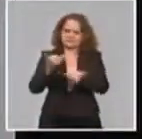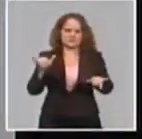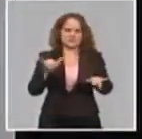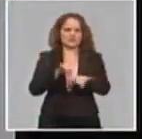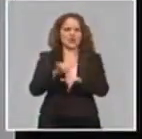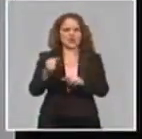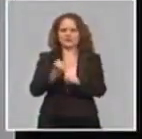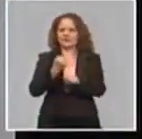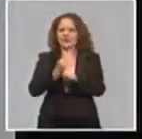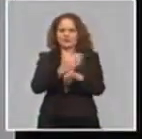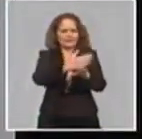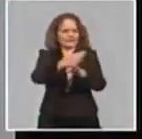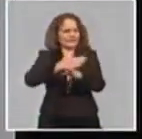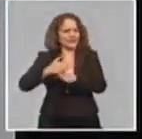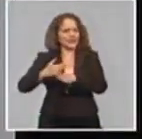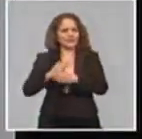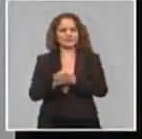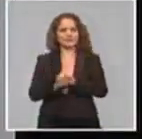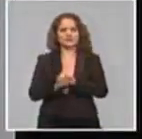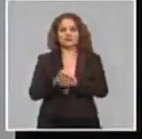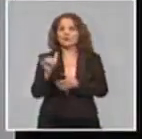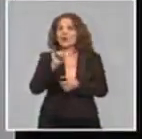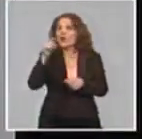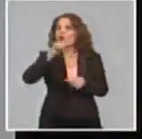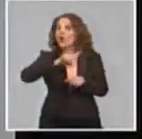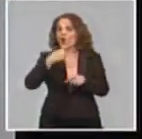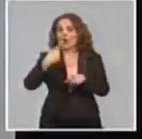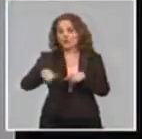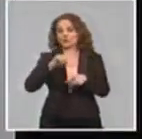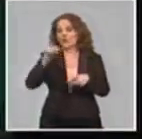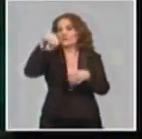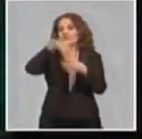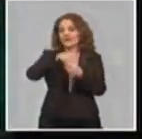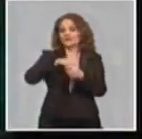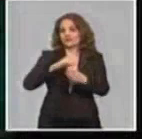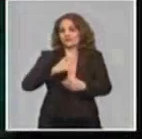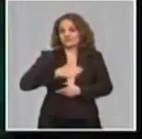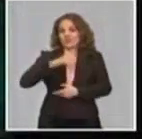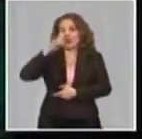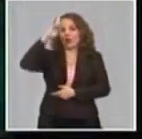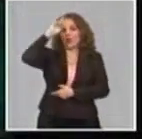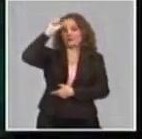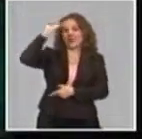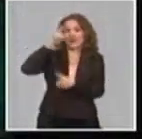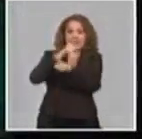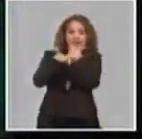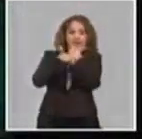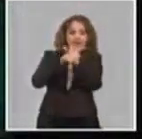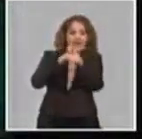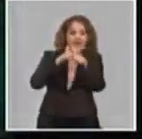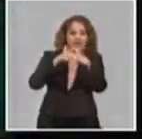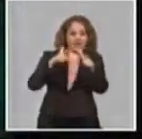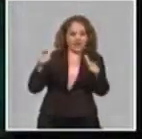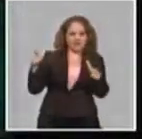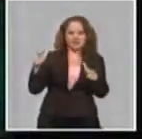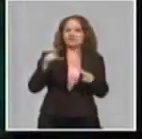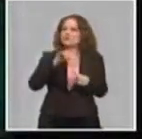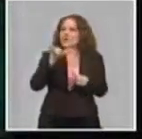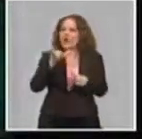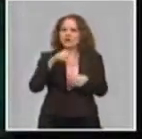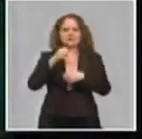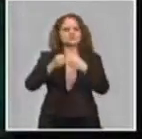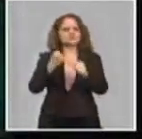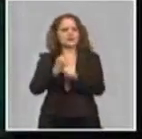inclusive con los reales interiores porque sabemos que hay algunos hospitales que su dimensión es grande, le hicimos trabajos de asfalto,